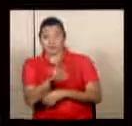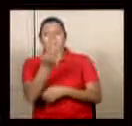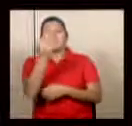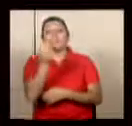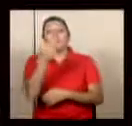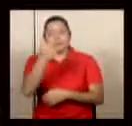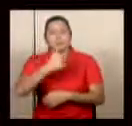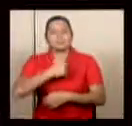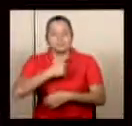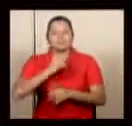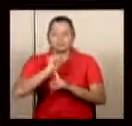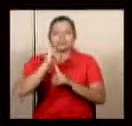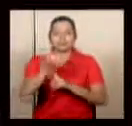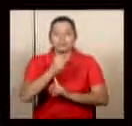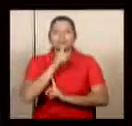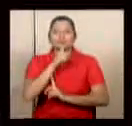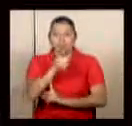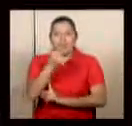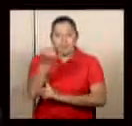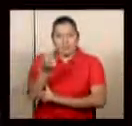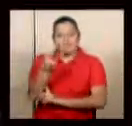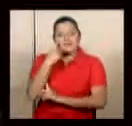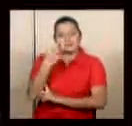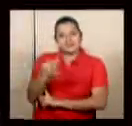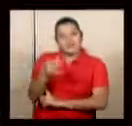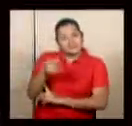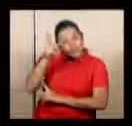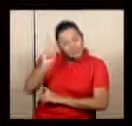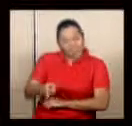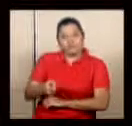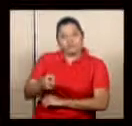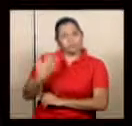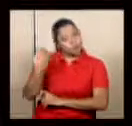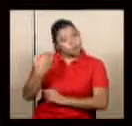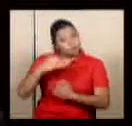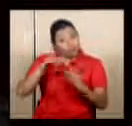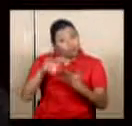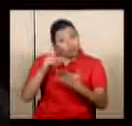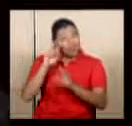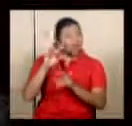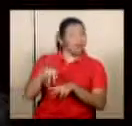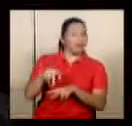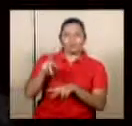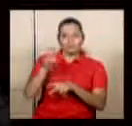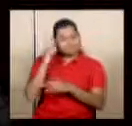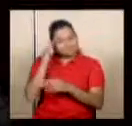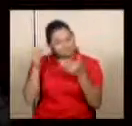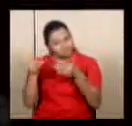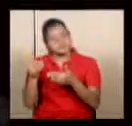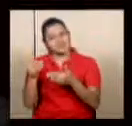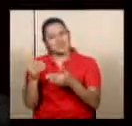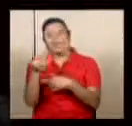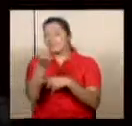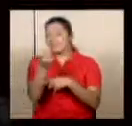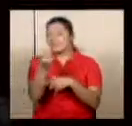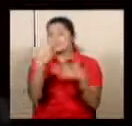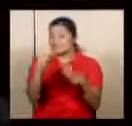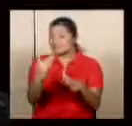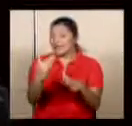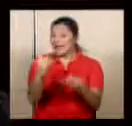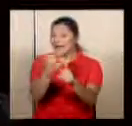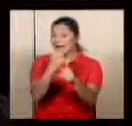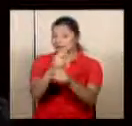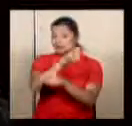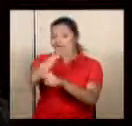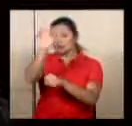tenemos una situación de déficit fiscal que debe de preocuparnos a todos, el déficit en efecto ya está comprometiendo al Estado a que